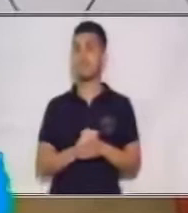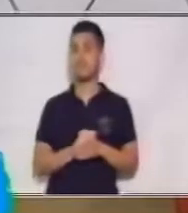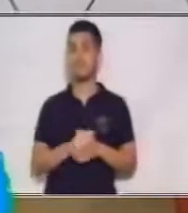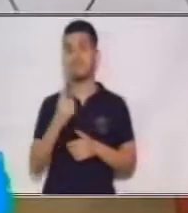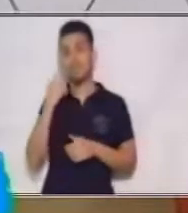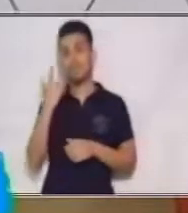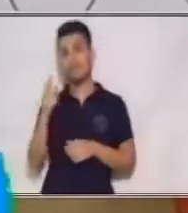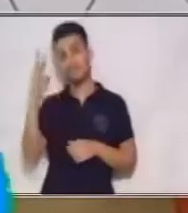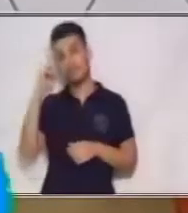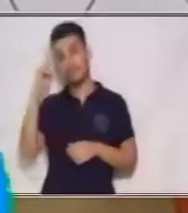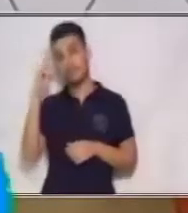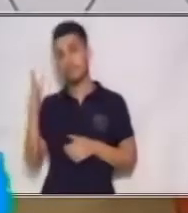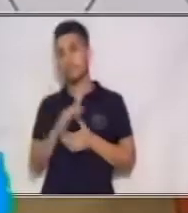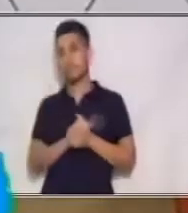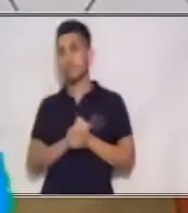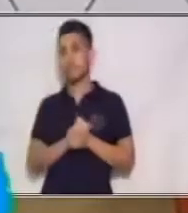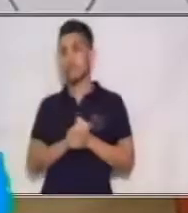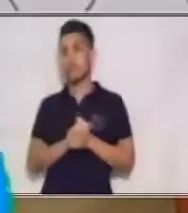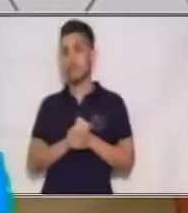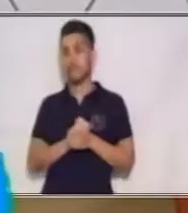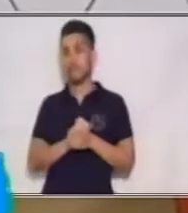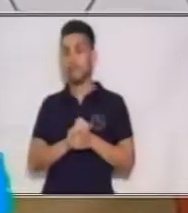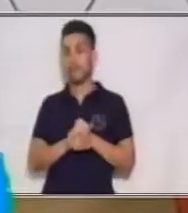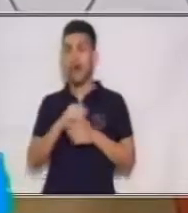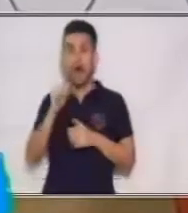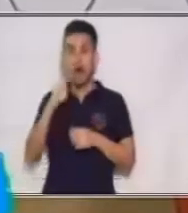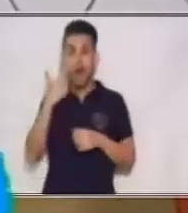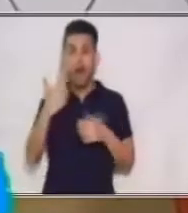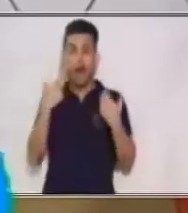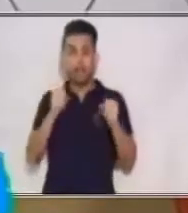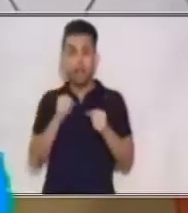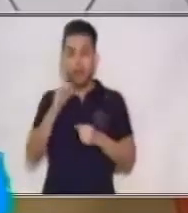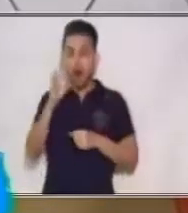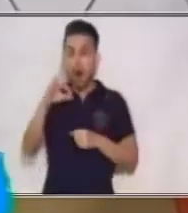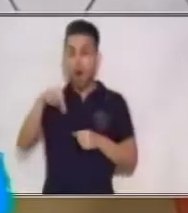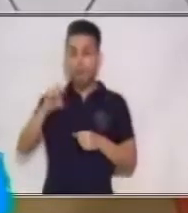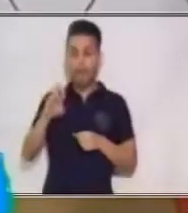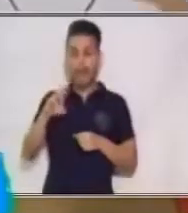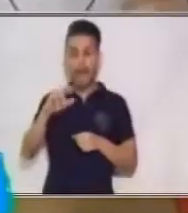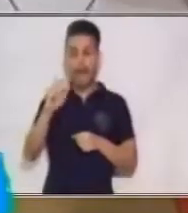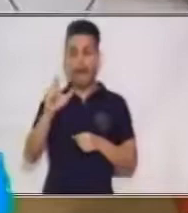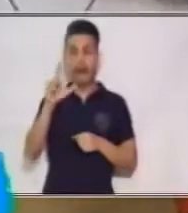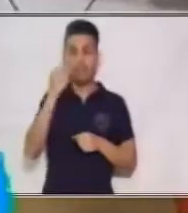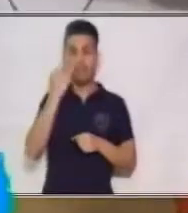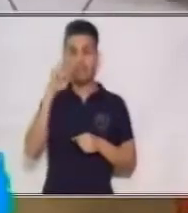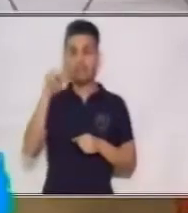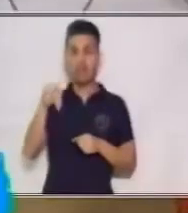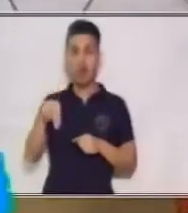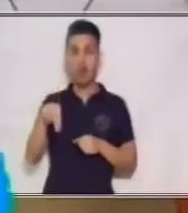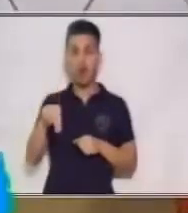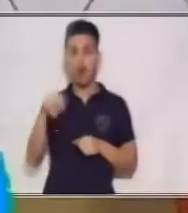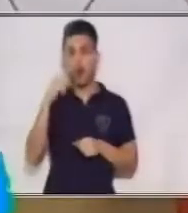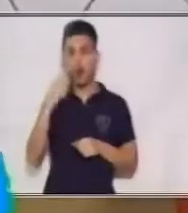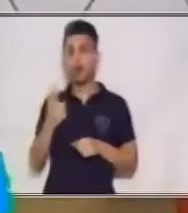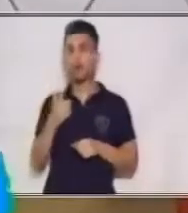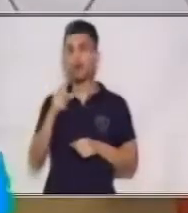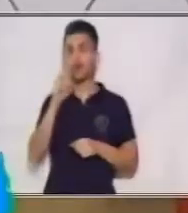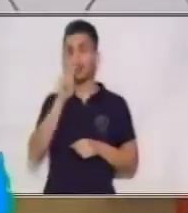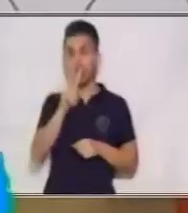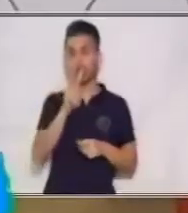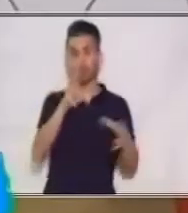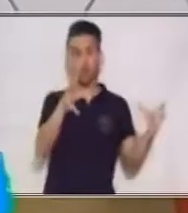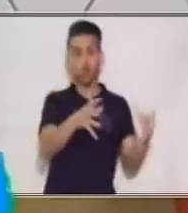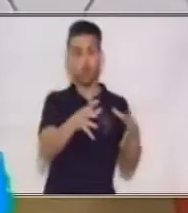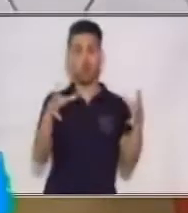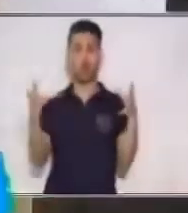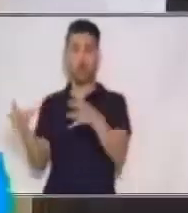recordemos entonces, ahora una operación. ¿Recuerdas? Son dados dos conjuntos.